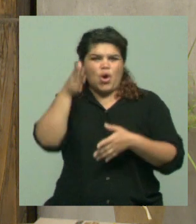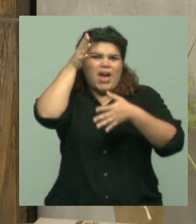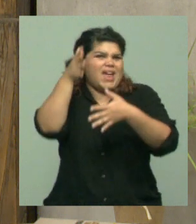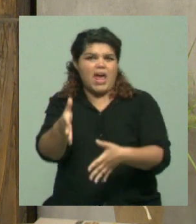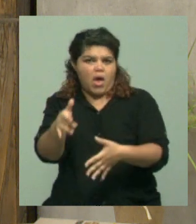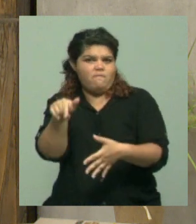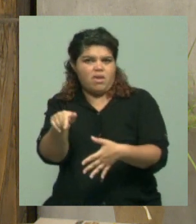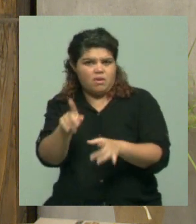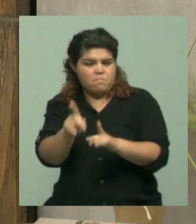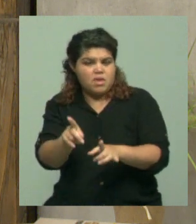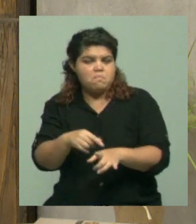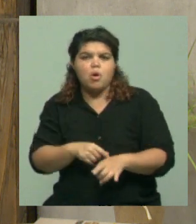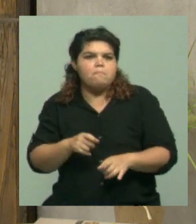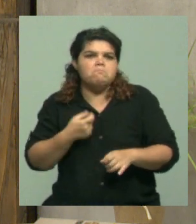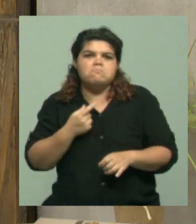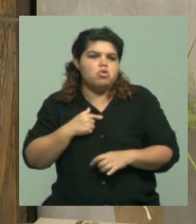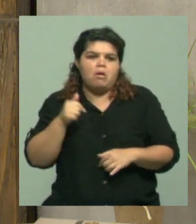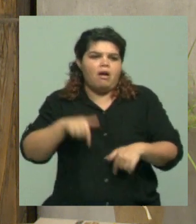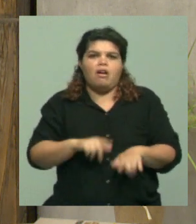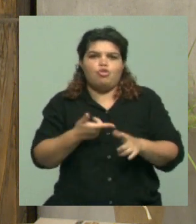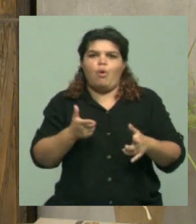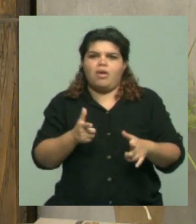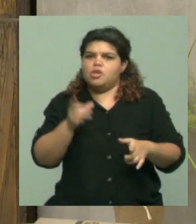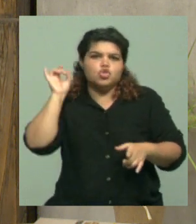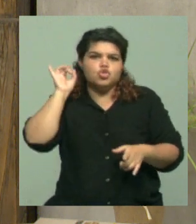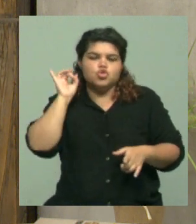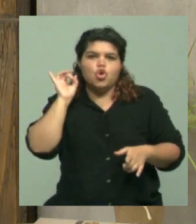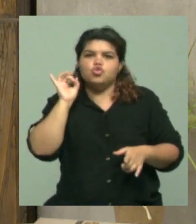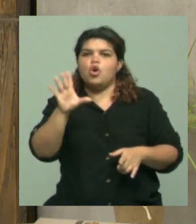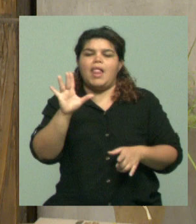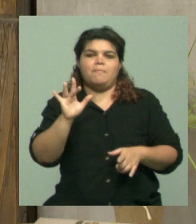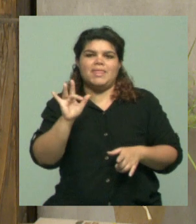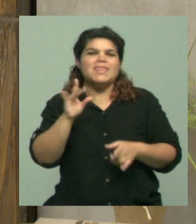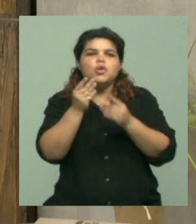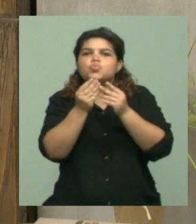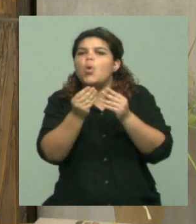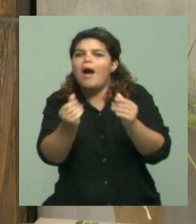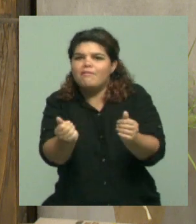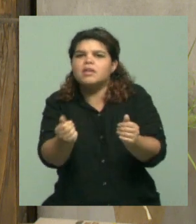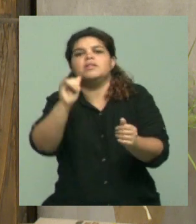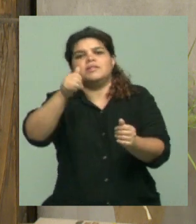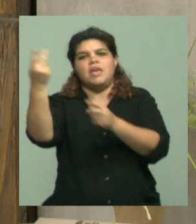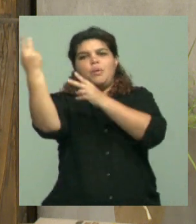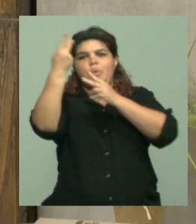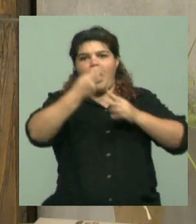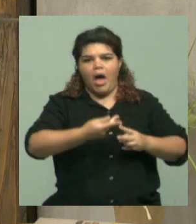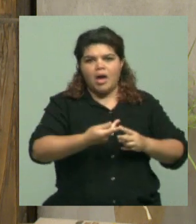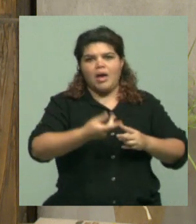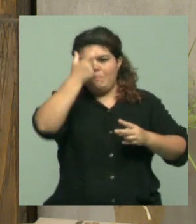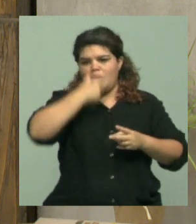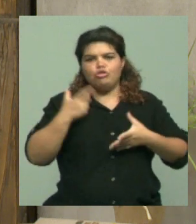autóctono ni importado. Siempre hemos tenido casos de esta versión que afecta con lesiones en la piel.